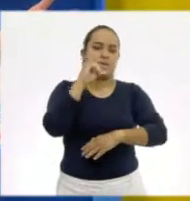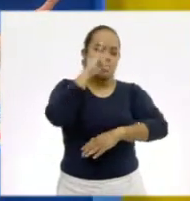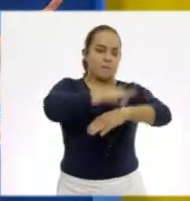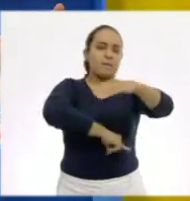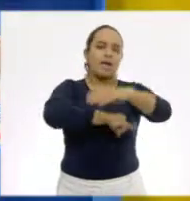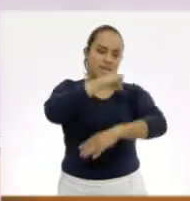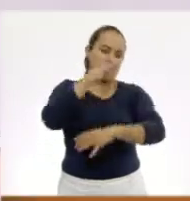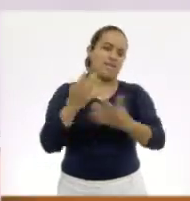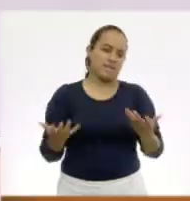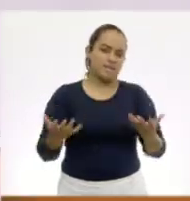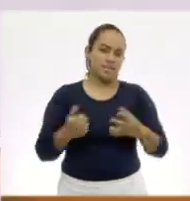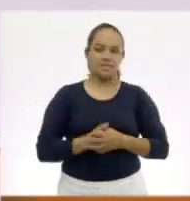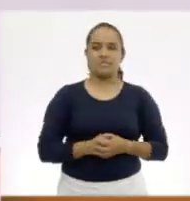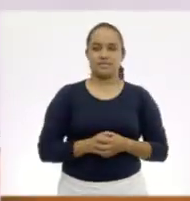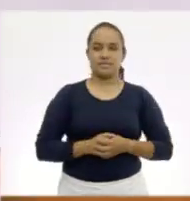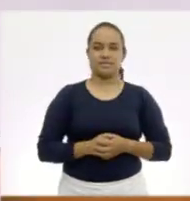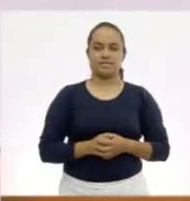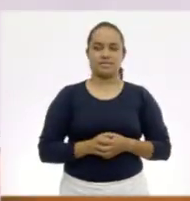boreal. ballena.